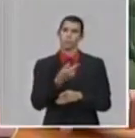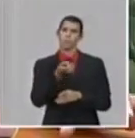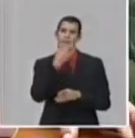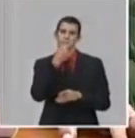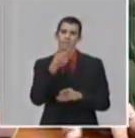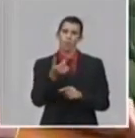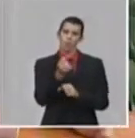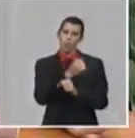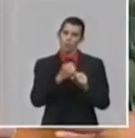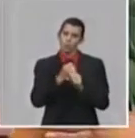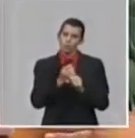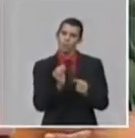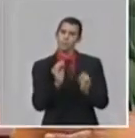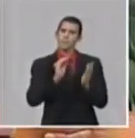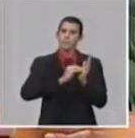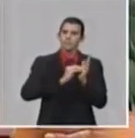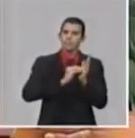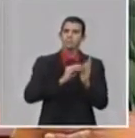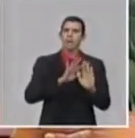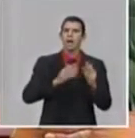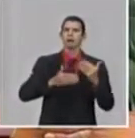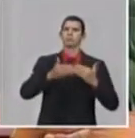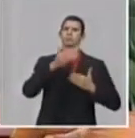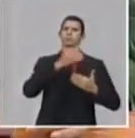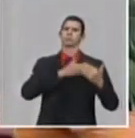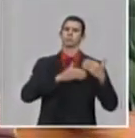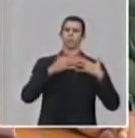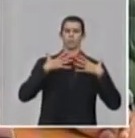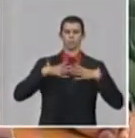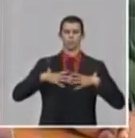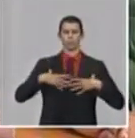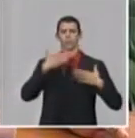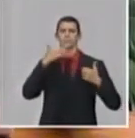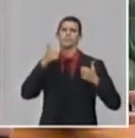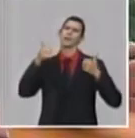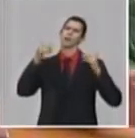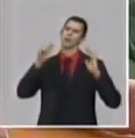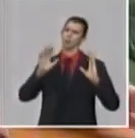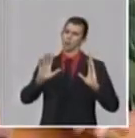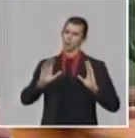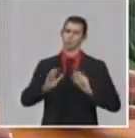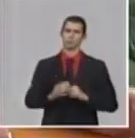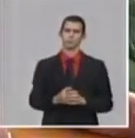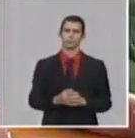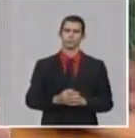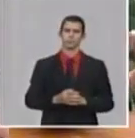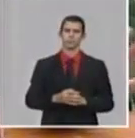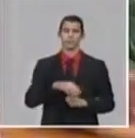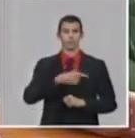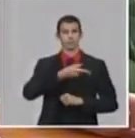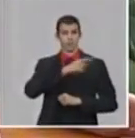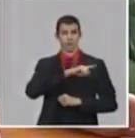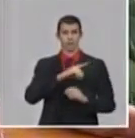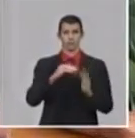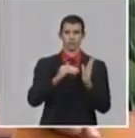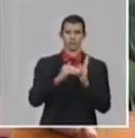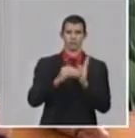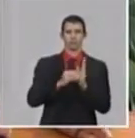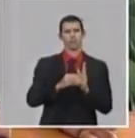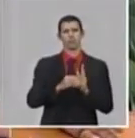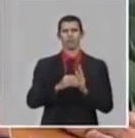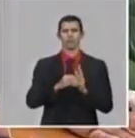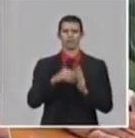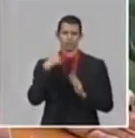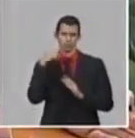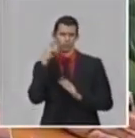ventilación artificial, han revertido ese estado. Ayer en la tarde, habían dos que estaban con el doctor tomando el sol. Eso nos